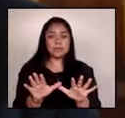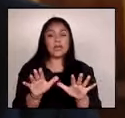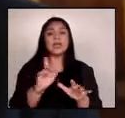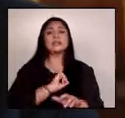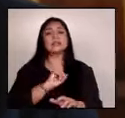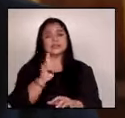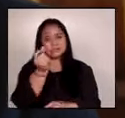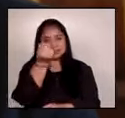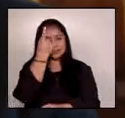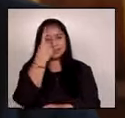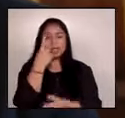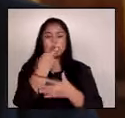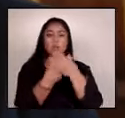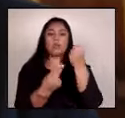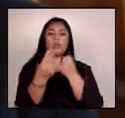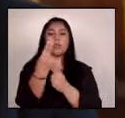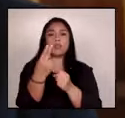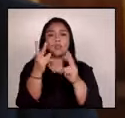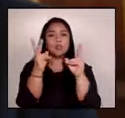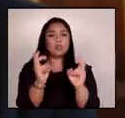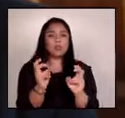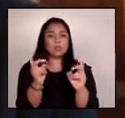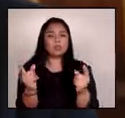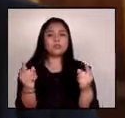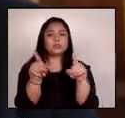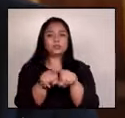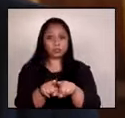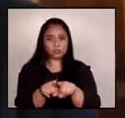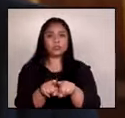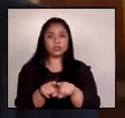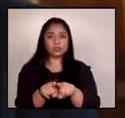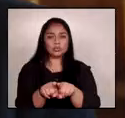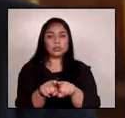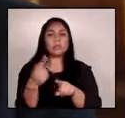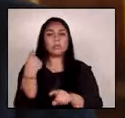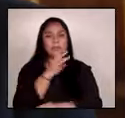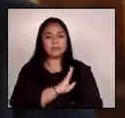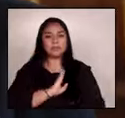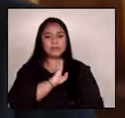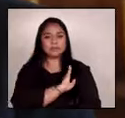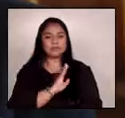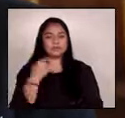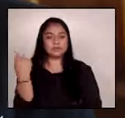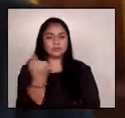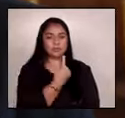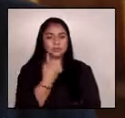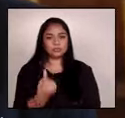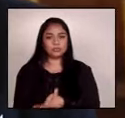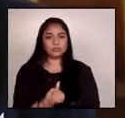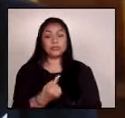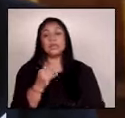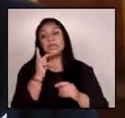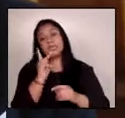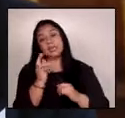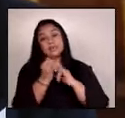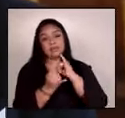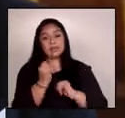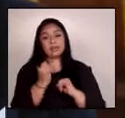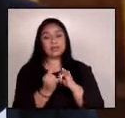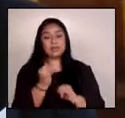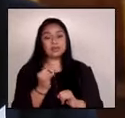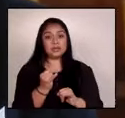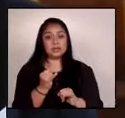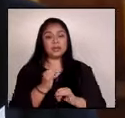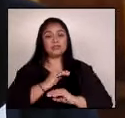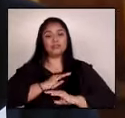entendidas como dos dimensiones inseparables del bienestar. Y finalmente, la